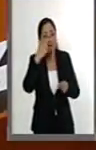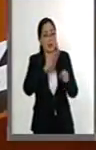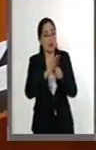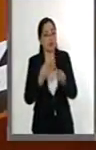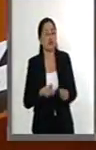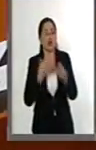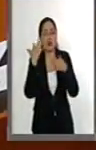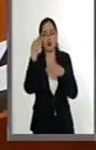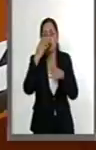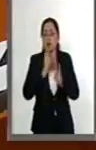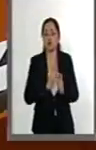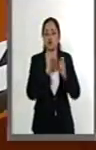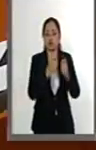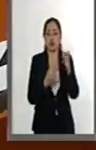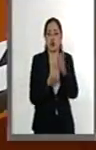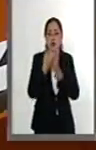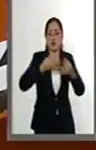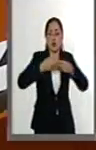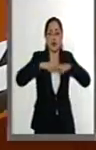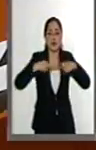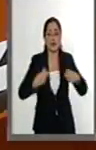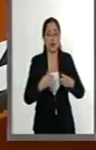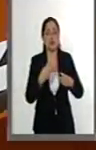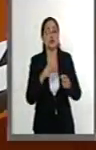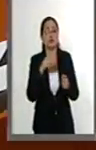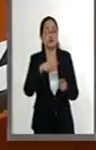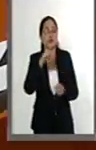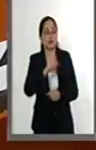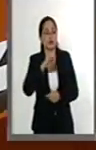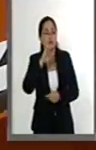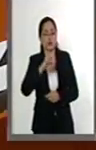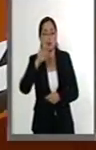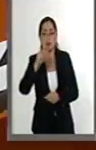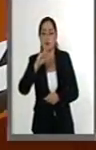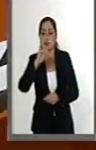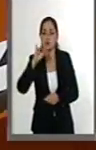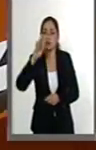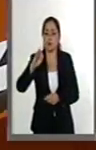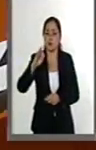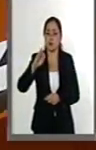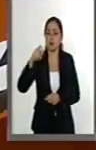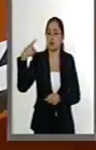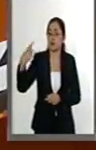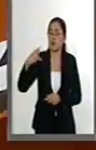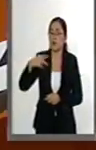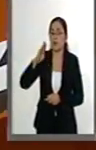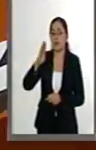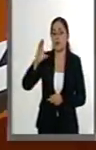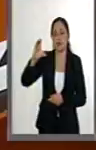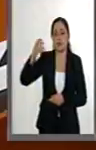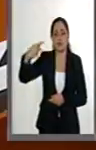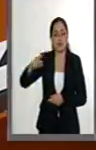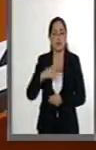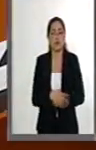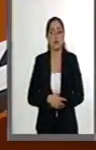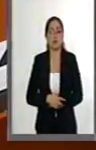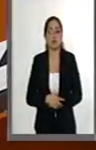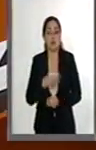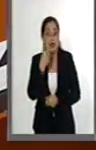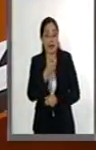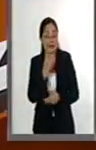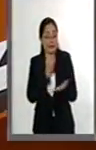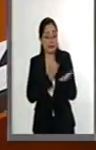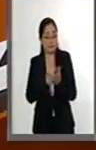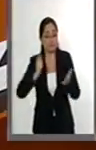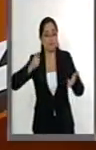duración de los nombramientos de los magistrados del Tribunal Superior de Justicia del Estado de Baja California. En esa resolución,